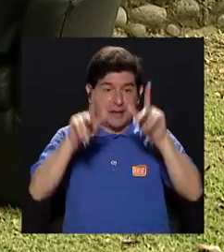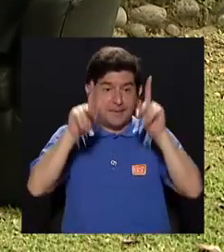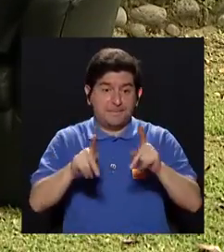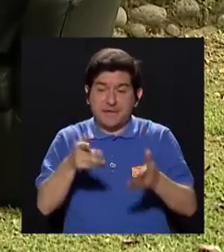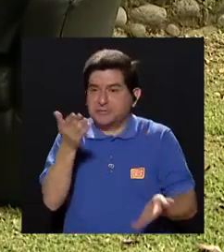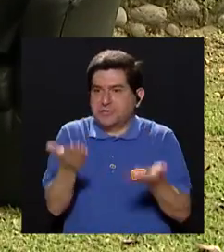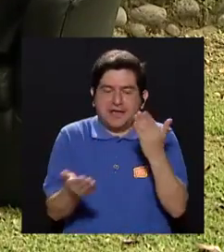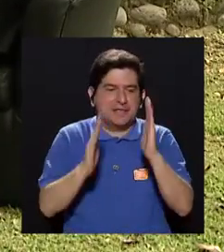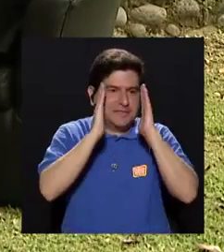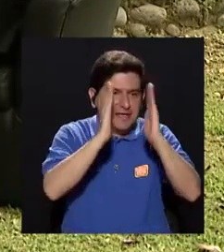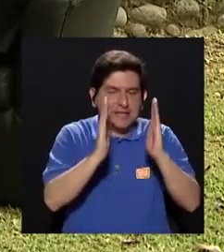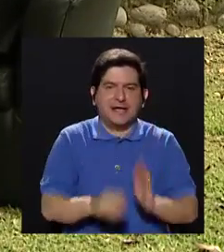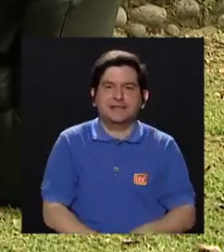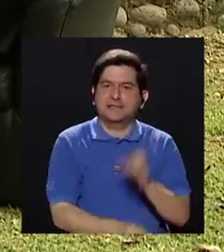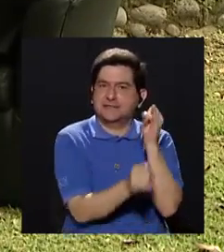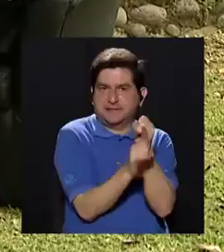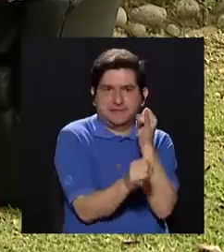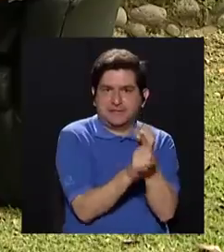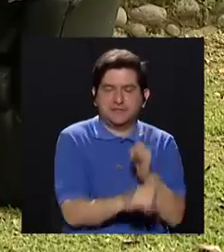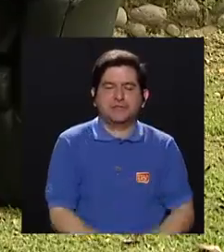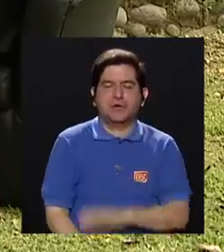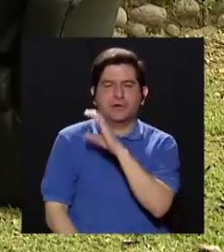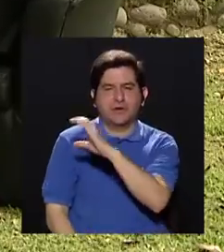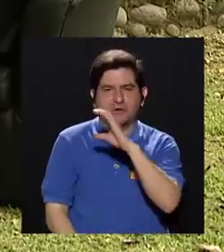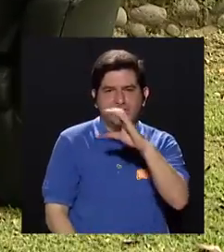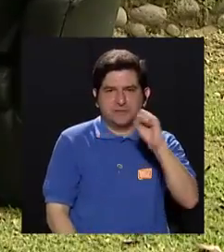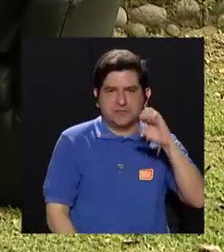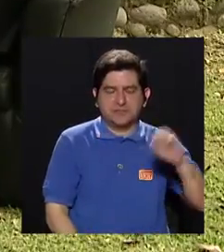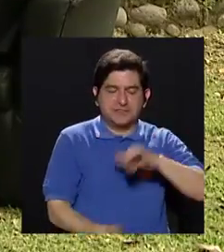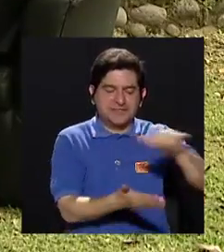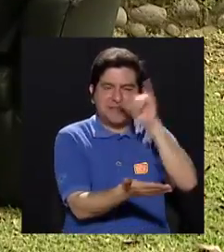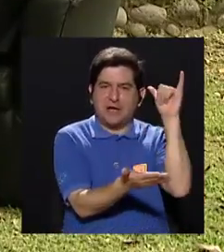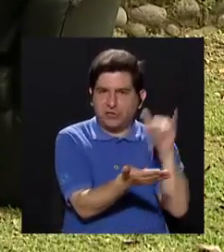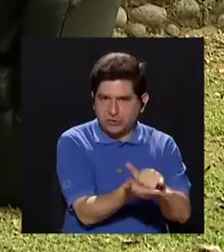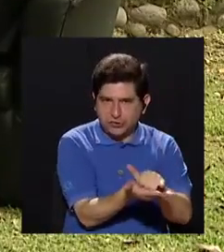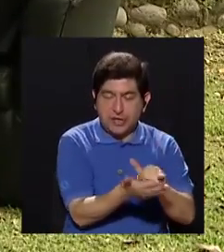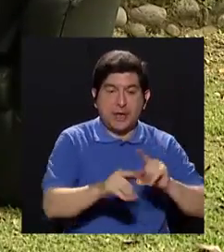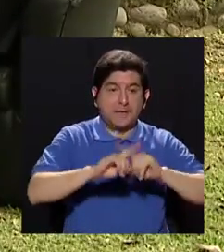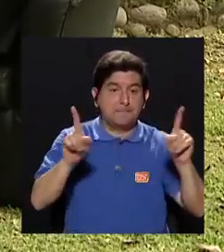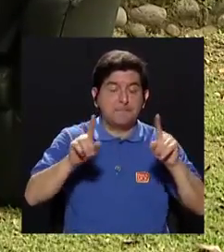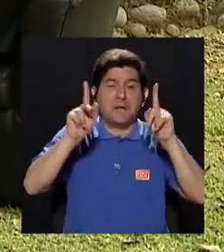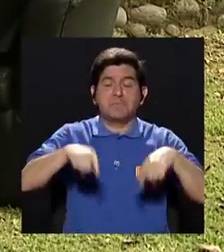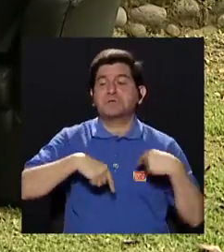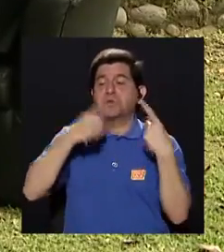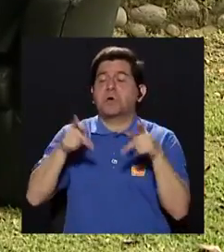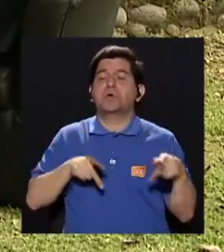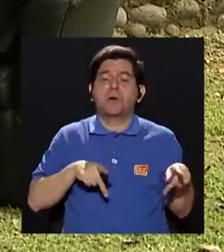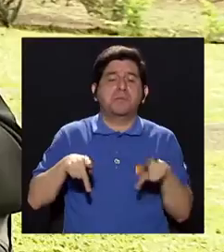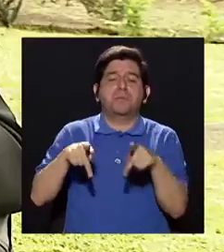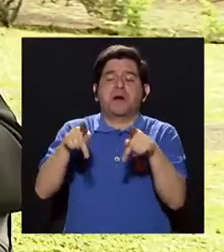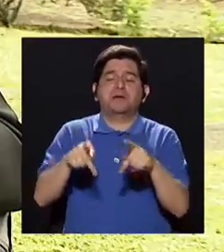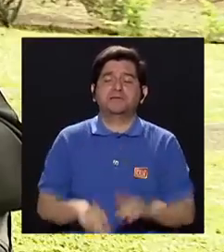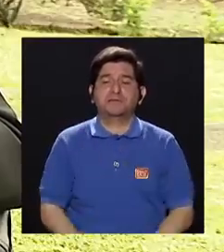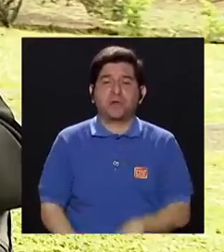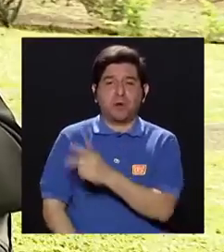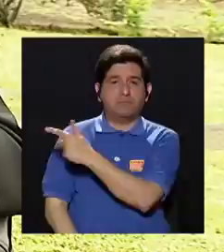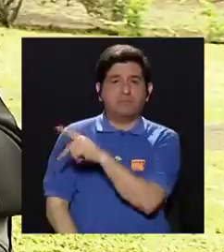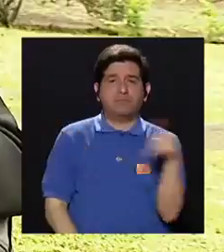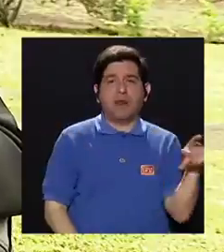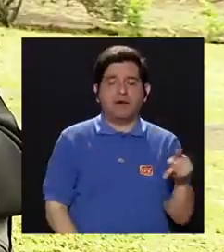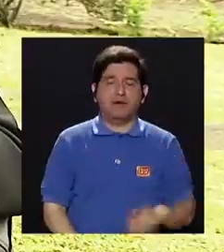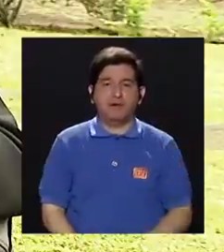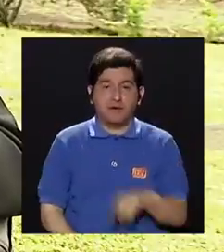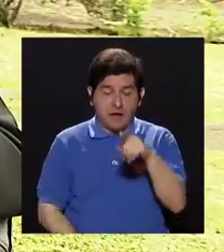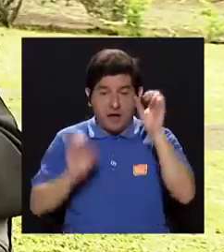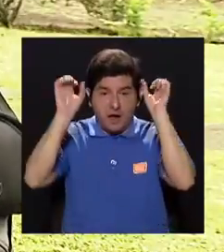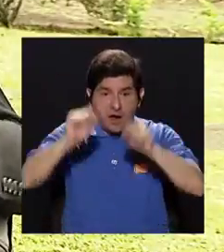sé, lo atienden en la institución, en la caja costarricense, aquí en San José, pero resulta que se va de paseo a alguna playa, que en la playa puedan